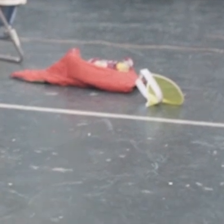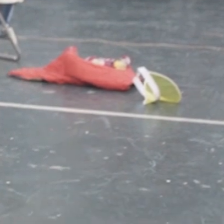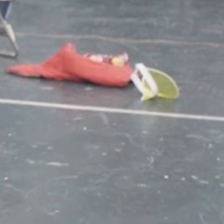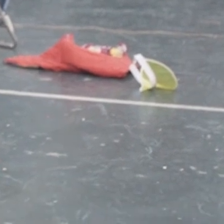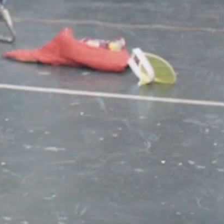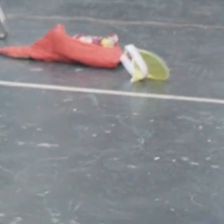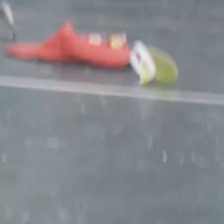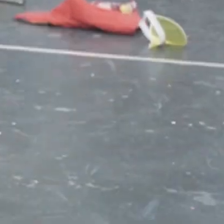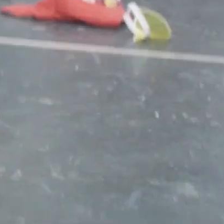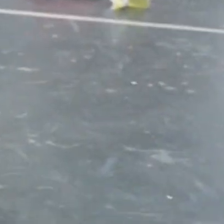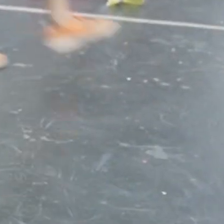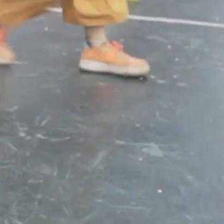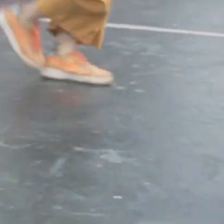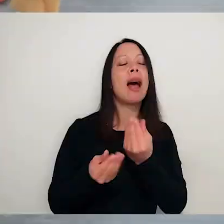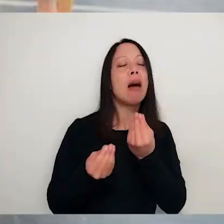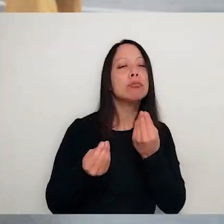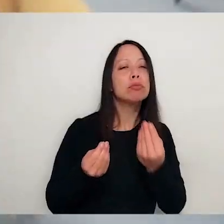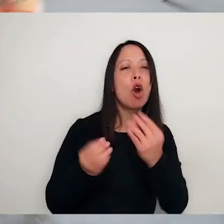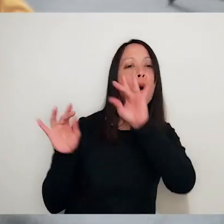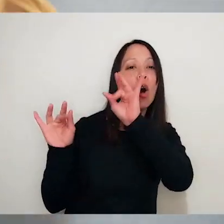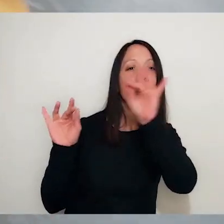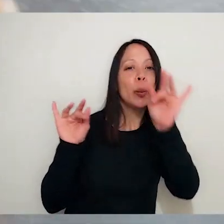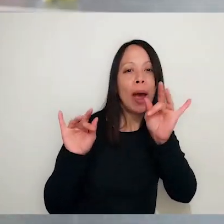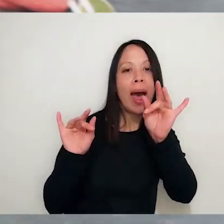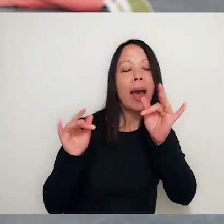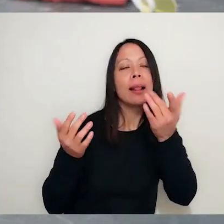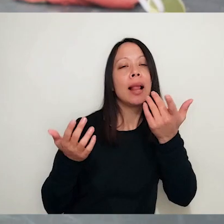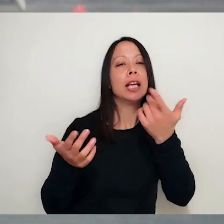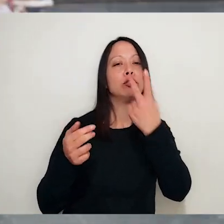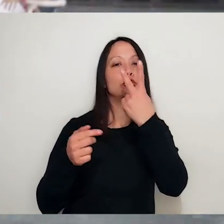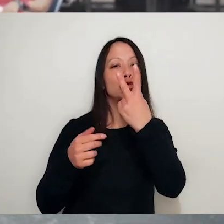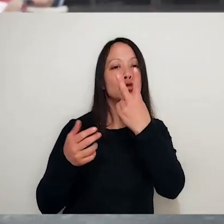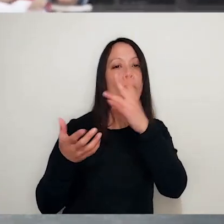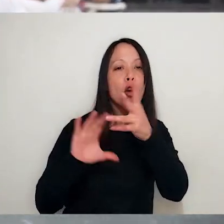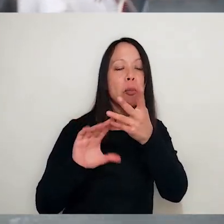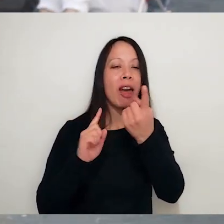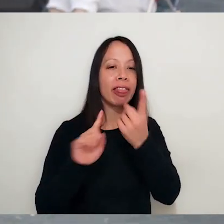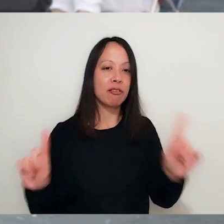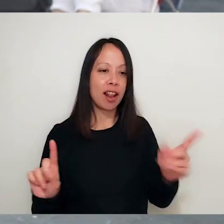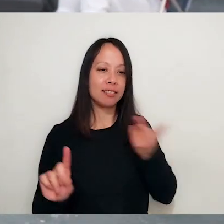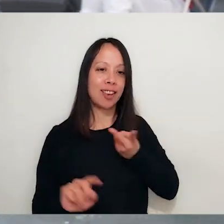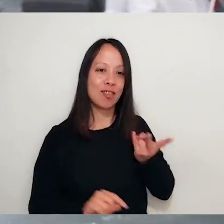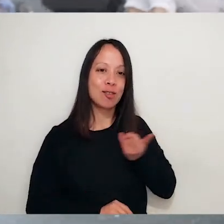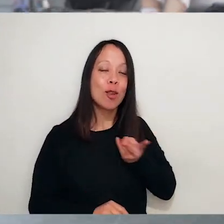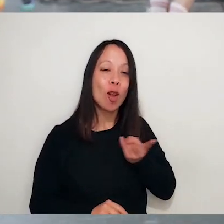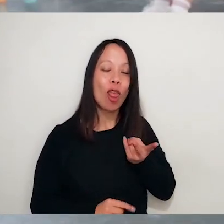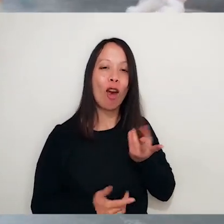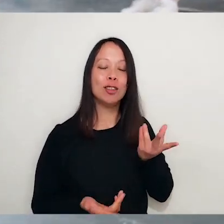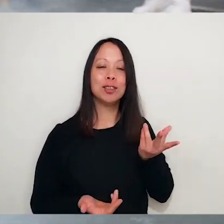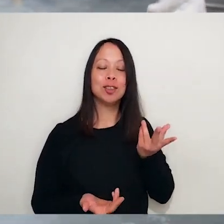en unas reposeras y se abanican. La propuesta era cruzar varios mundos. El nuestro, que ya eran dos diferentes.